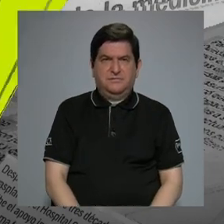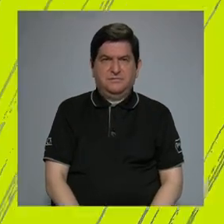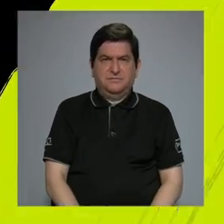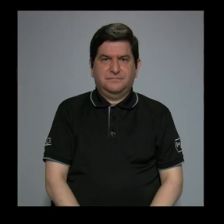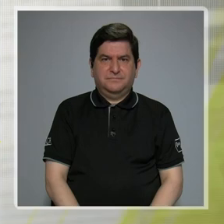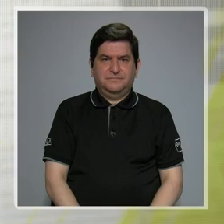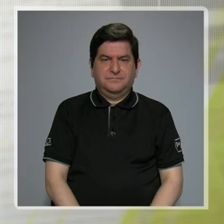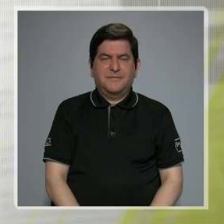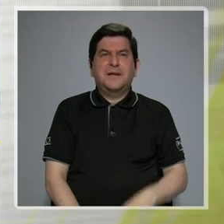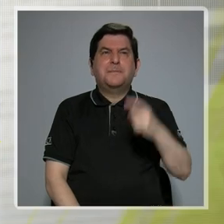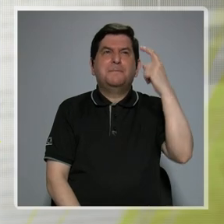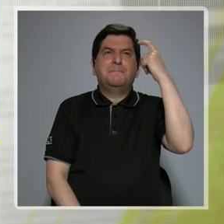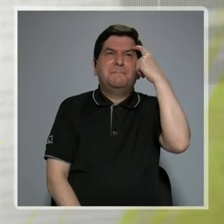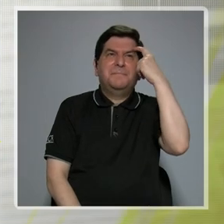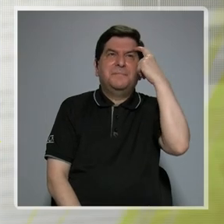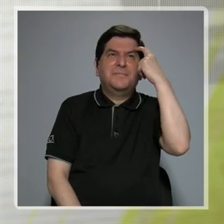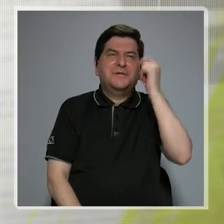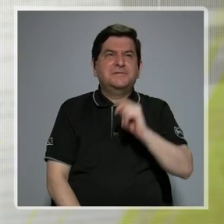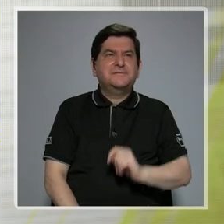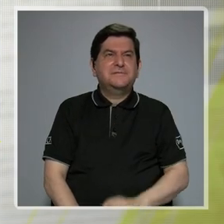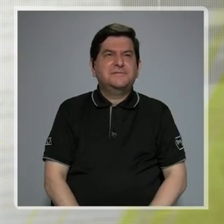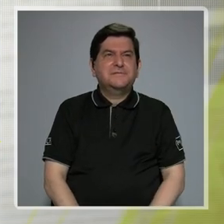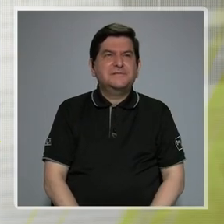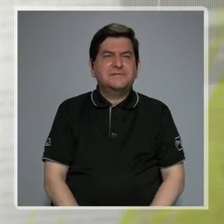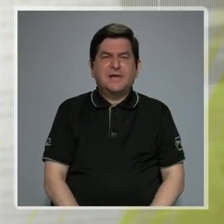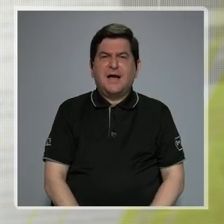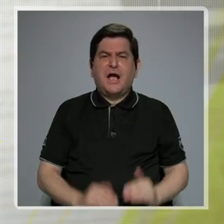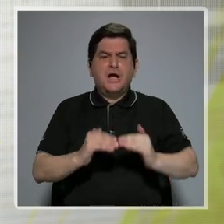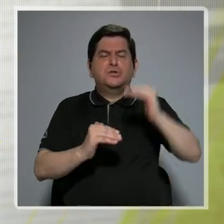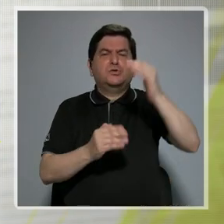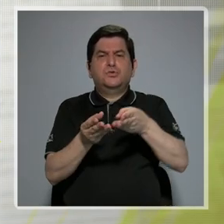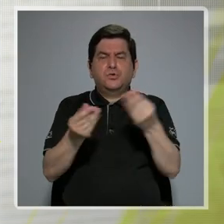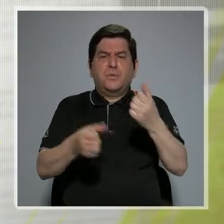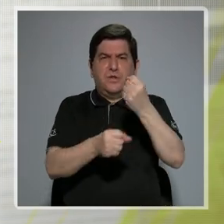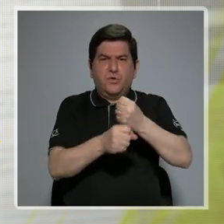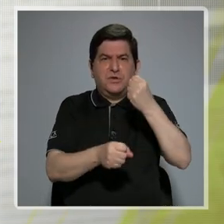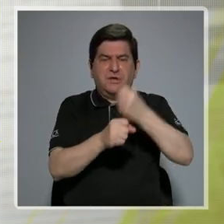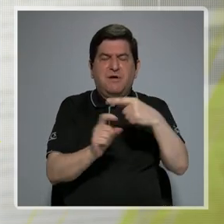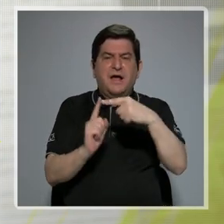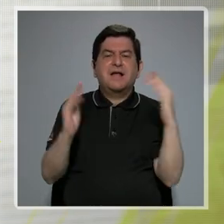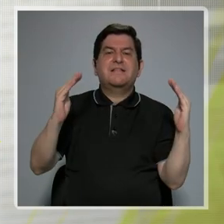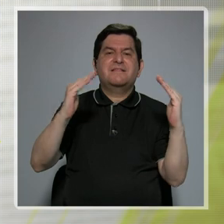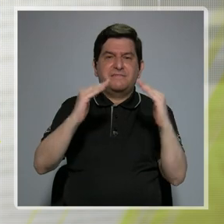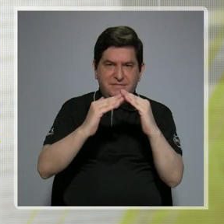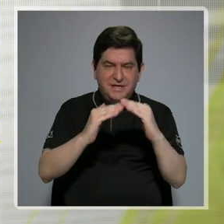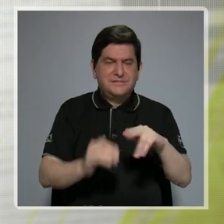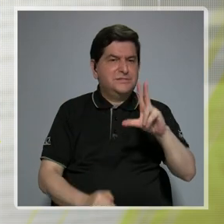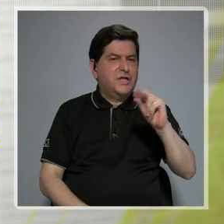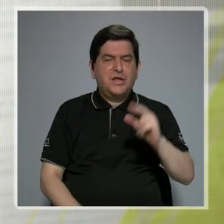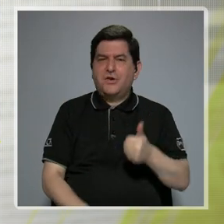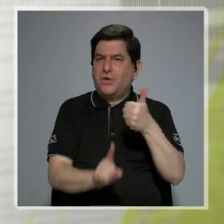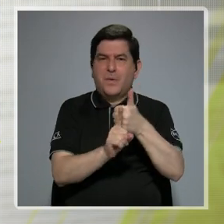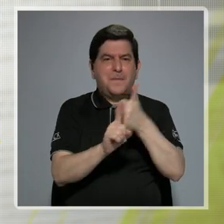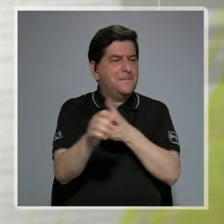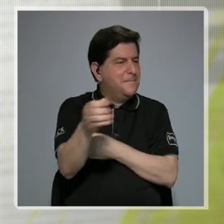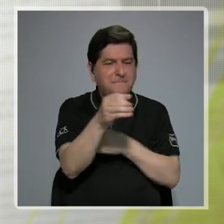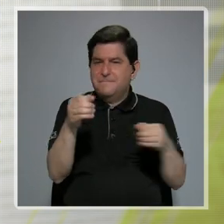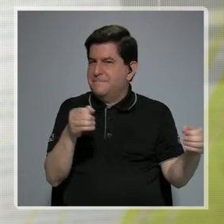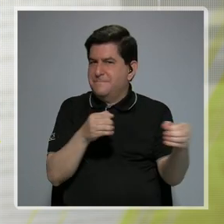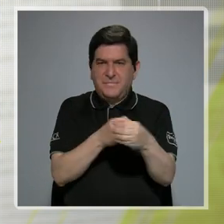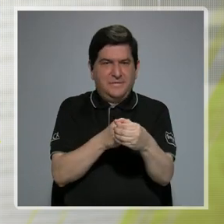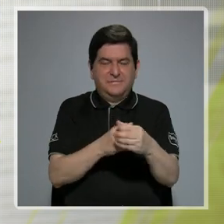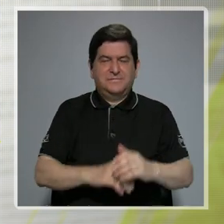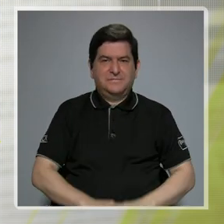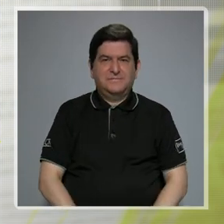se consideran más productivos haciendo trabajos desde la casa que en la propia oficina. Entonces